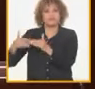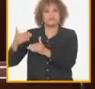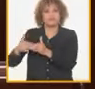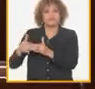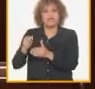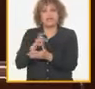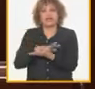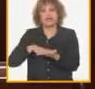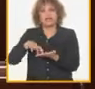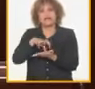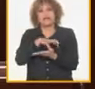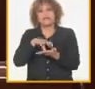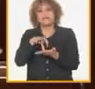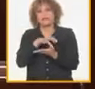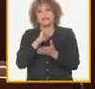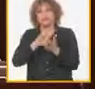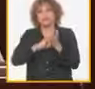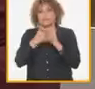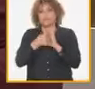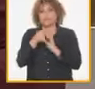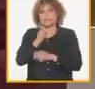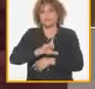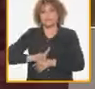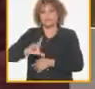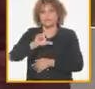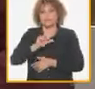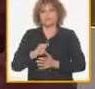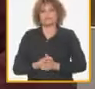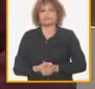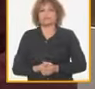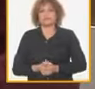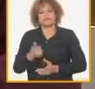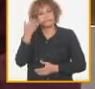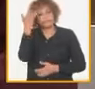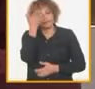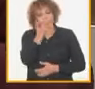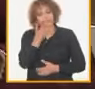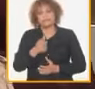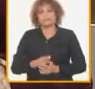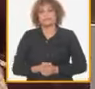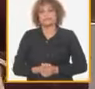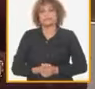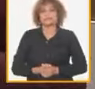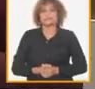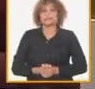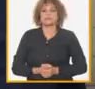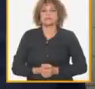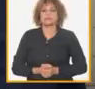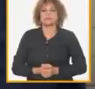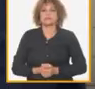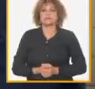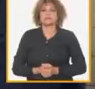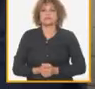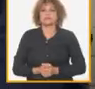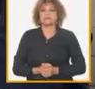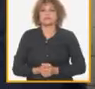mismas del proyecto socialista que construimos muchas gracias Julio yo creo que